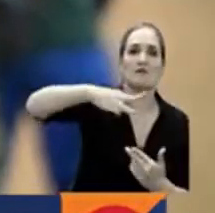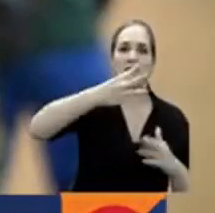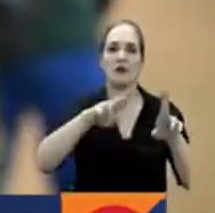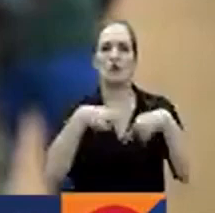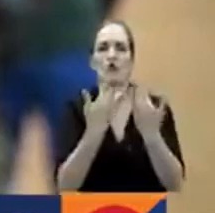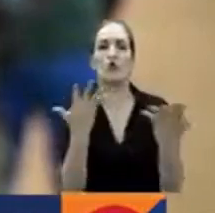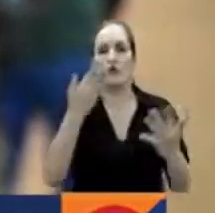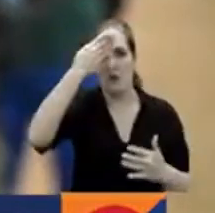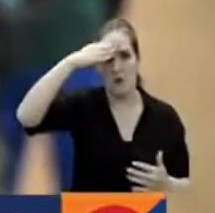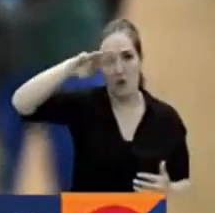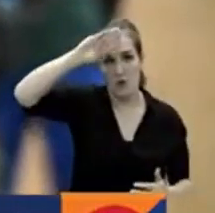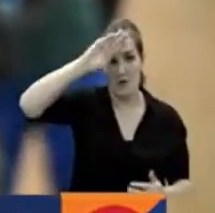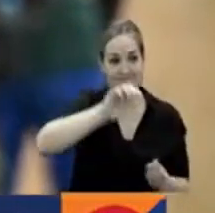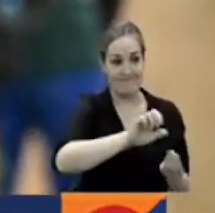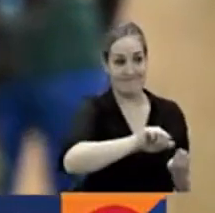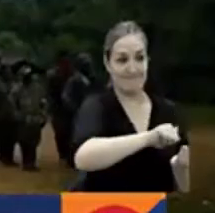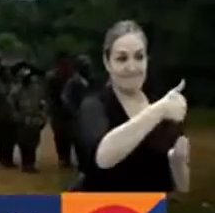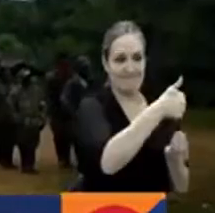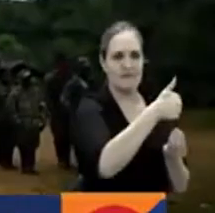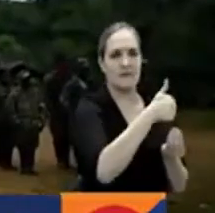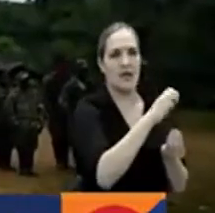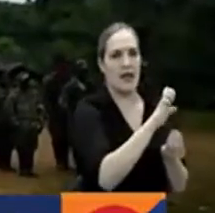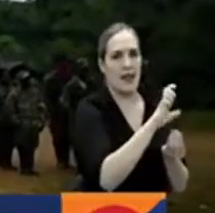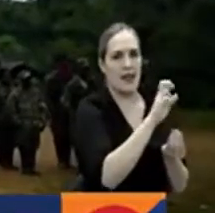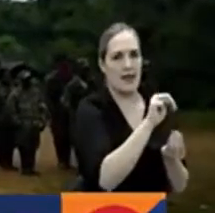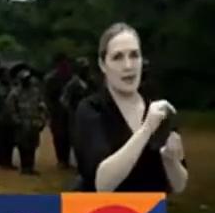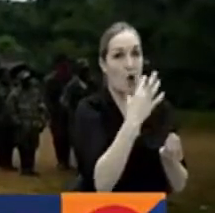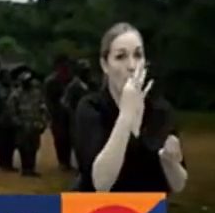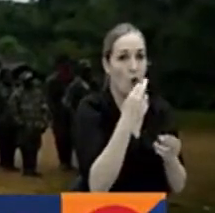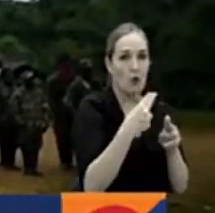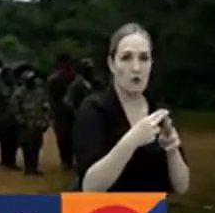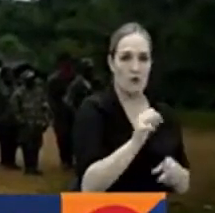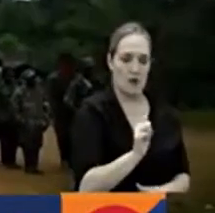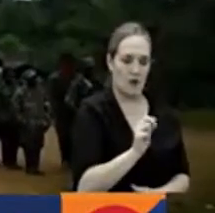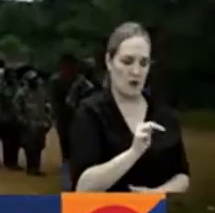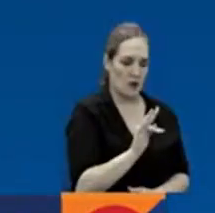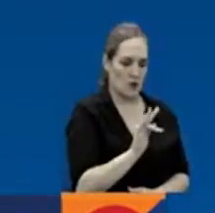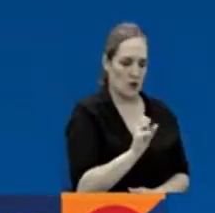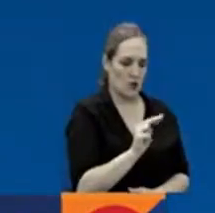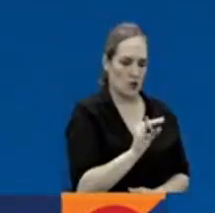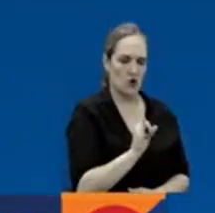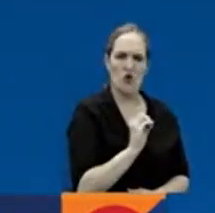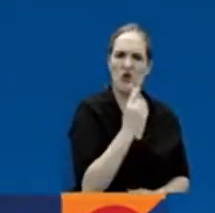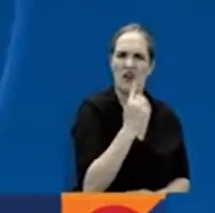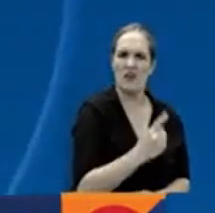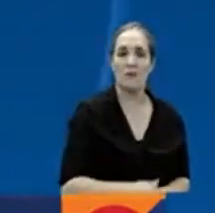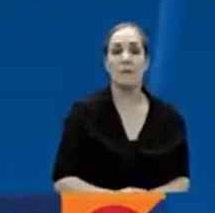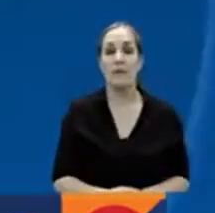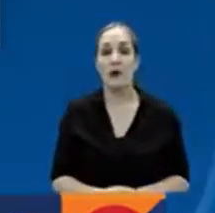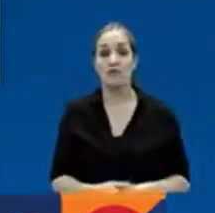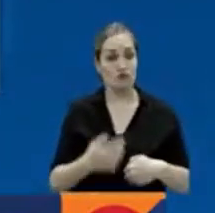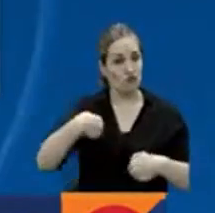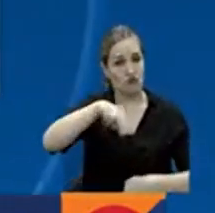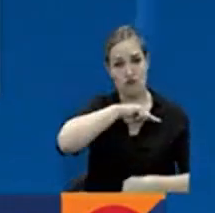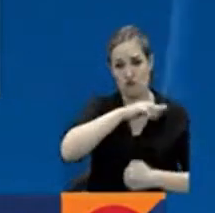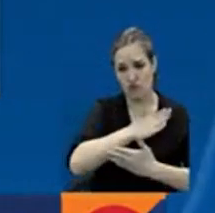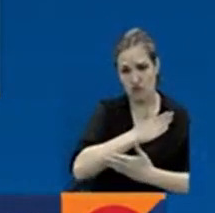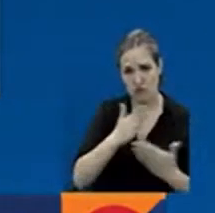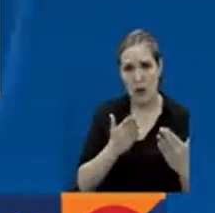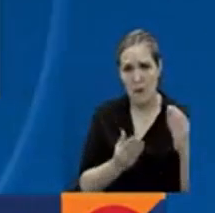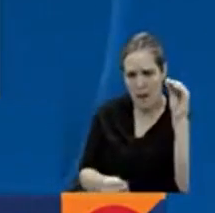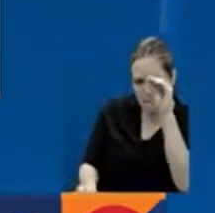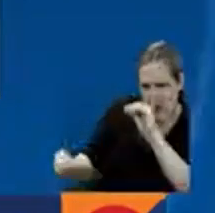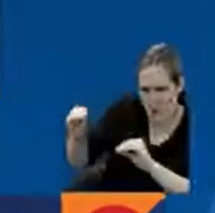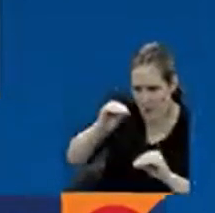Antonio García, comandante del ELN, se refirió al tema del cese al fuego bilateral. Estamos en función de trabajar por el diseño de la